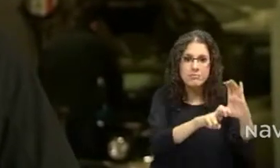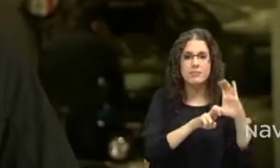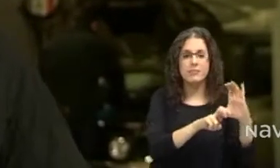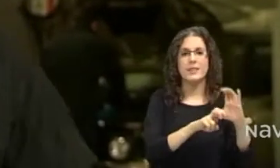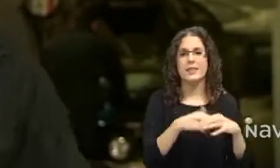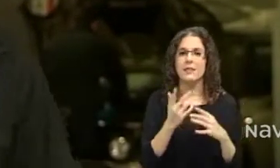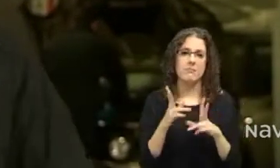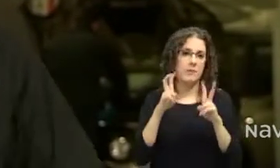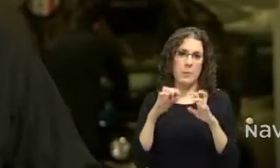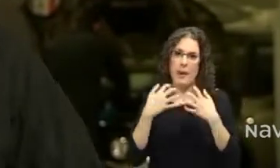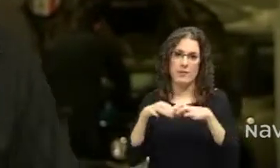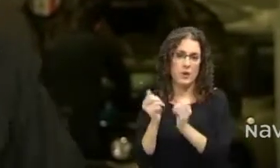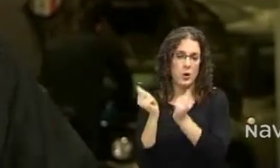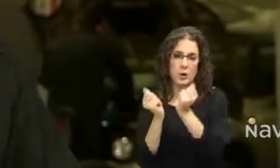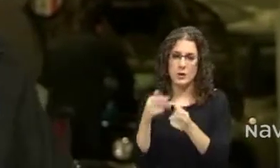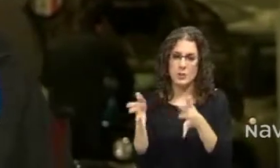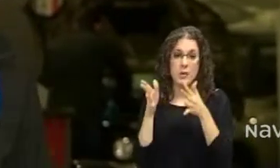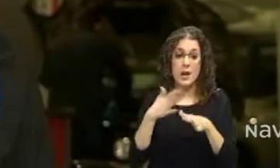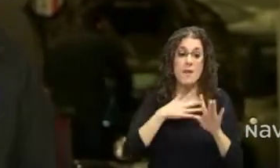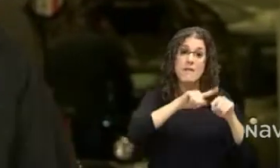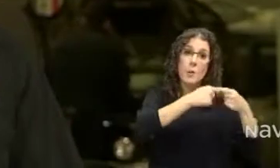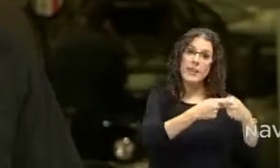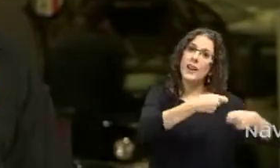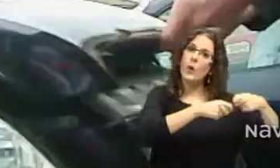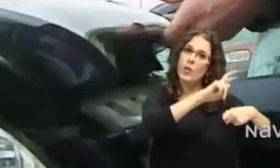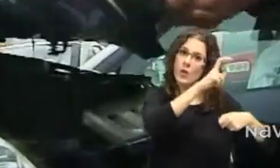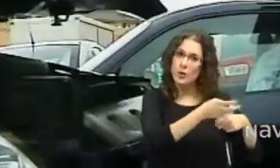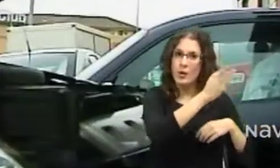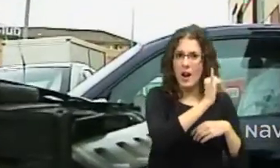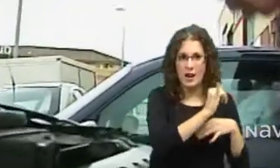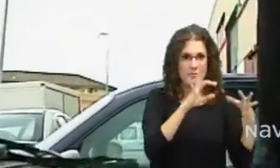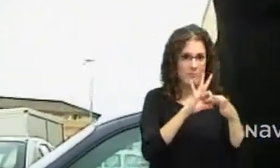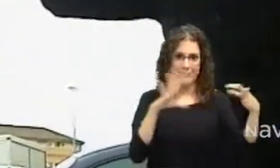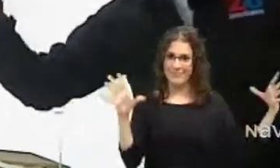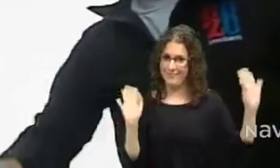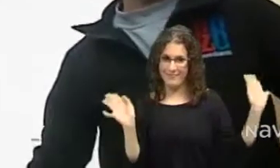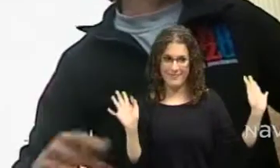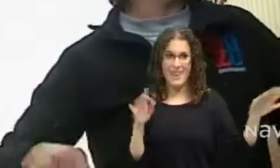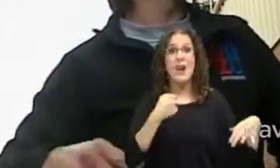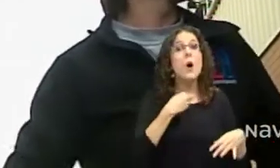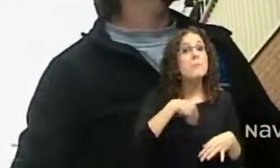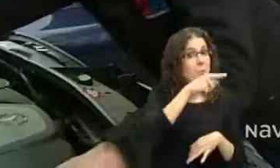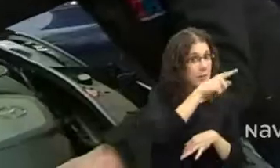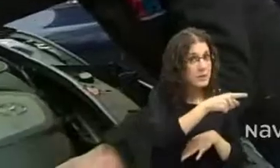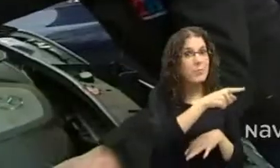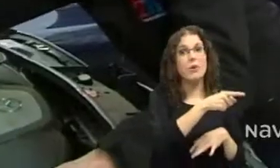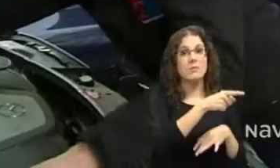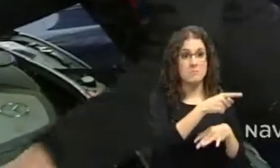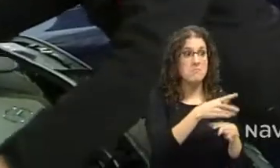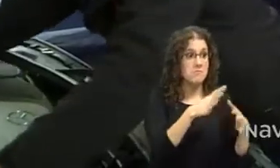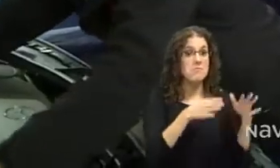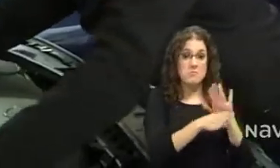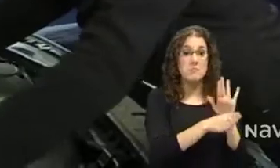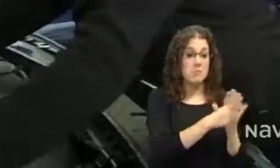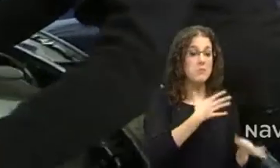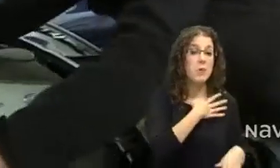En mi familia tenemos un negocio familiar que no tiene nada que ver con esto, que podía haber seguido yo con ese negocio que lo lleva tal mi